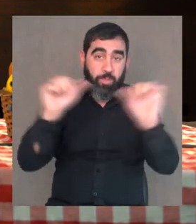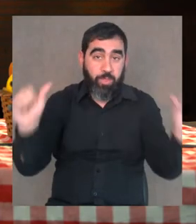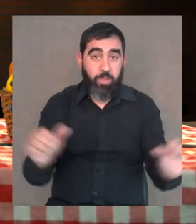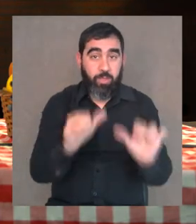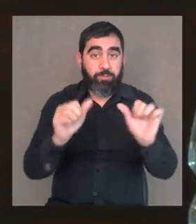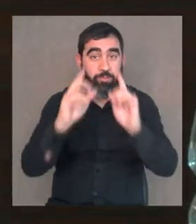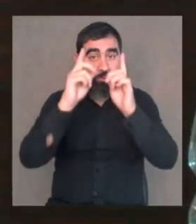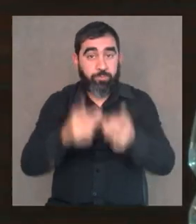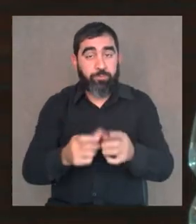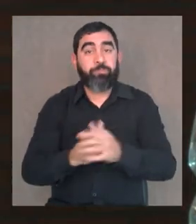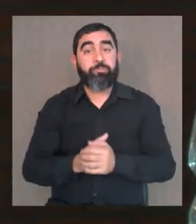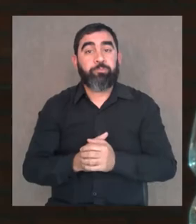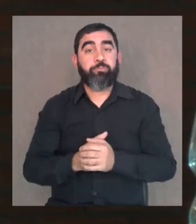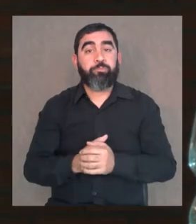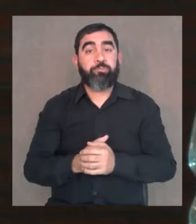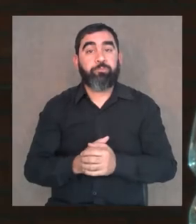para formar ritmos.